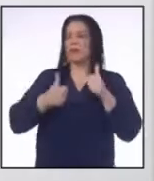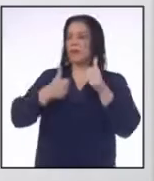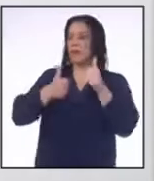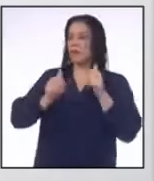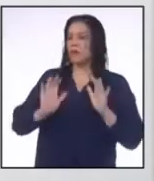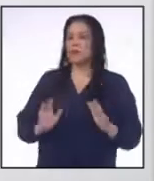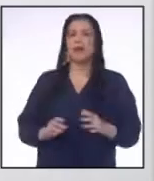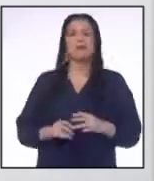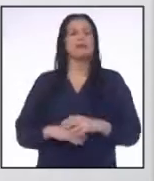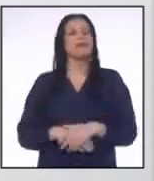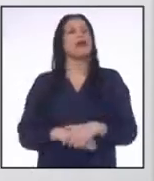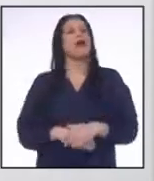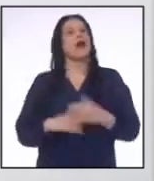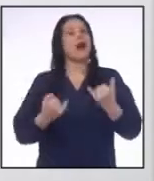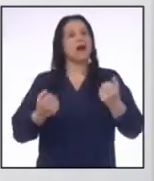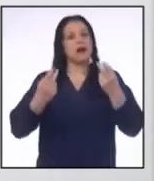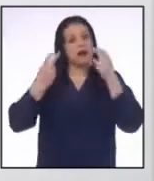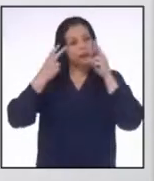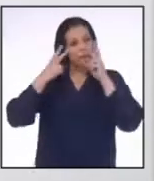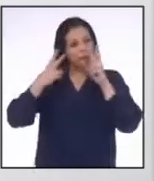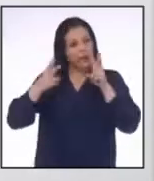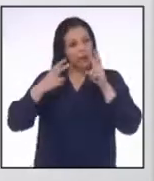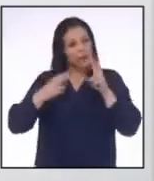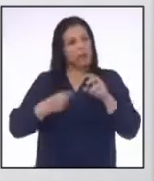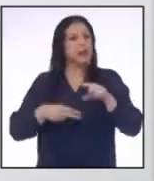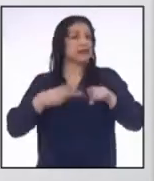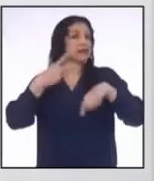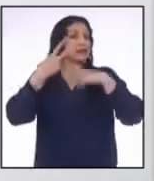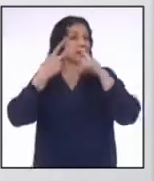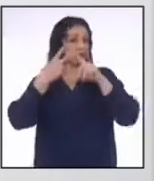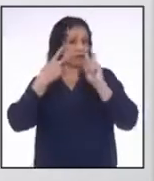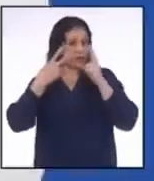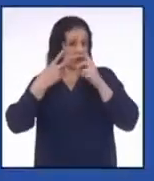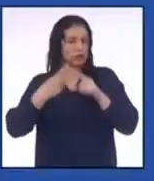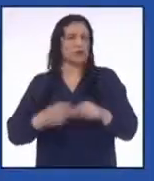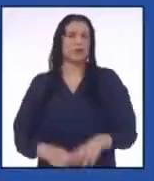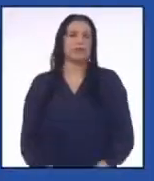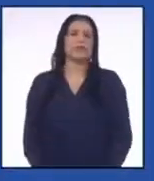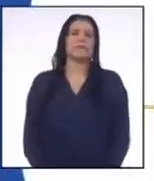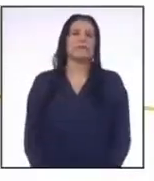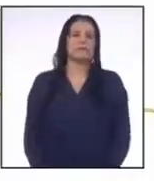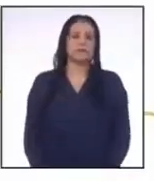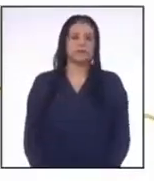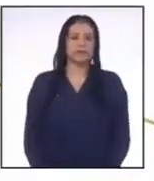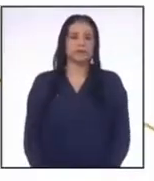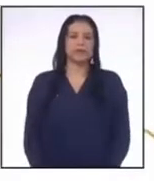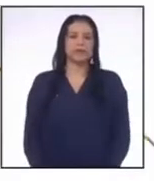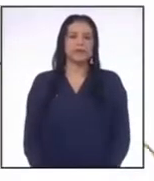Excelente Ahora veremos la propiedad 2 Sigamos